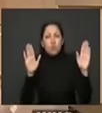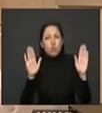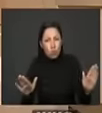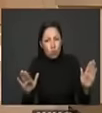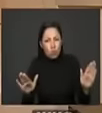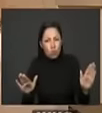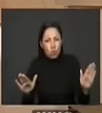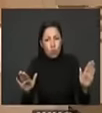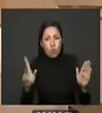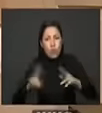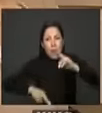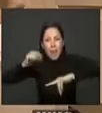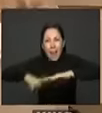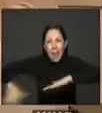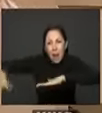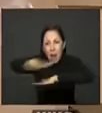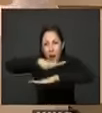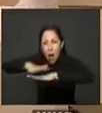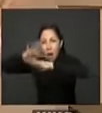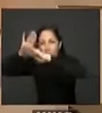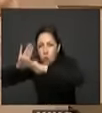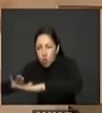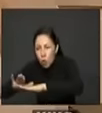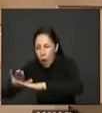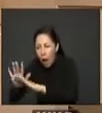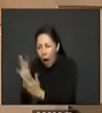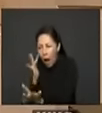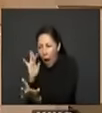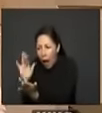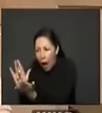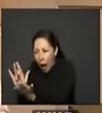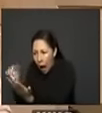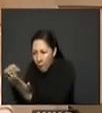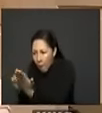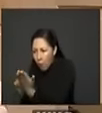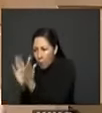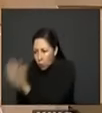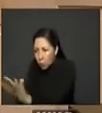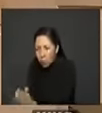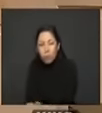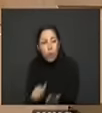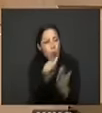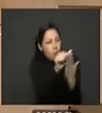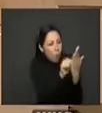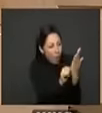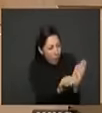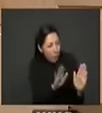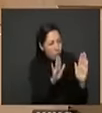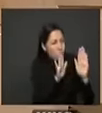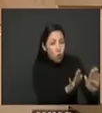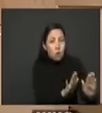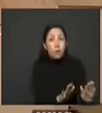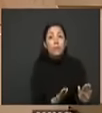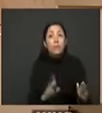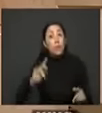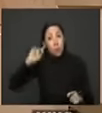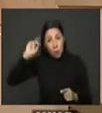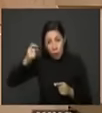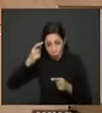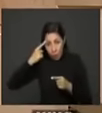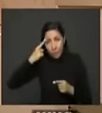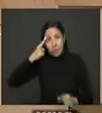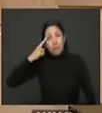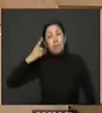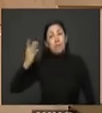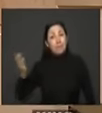hay que preparar en diferentes tipos de softwares y mecanismos a cada funcionario el gobierno nacional el